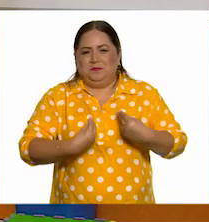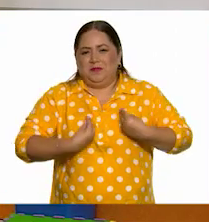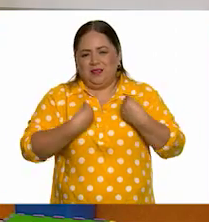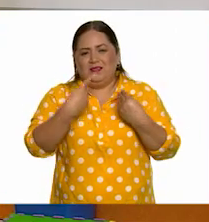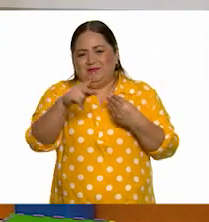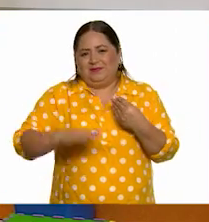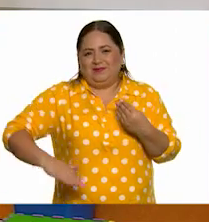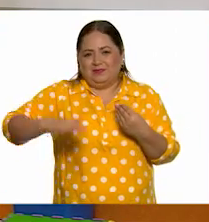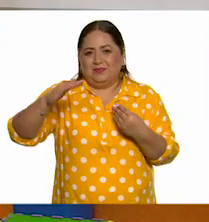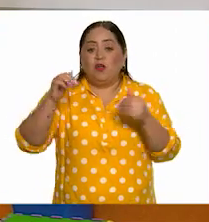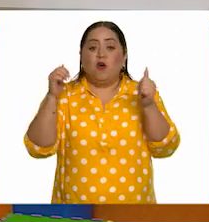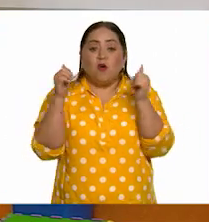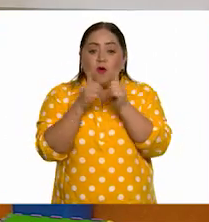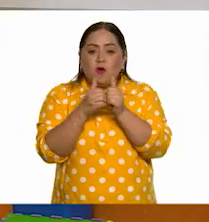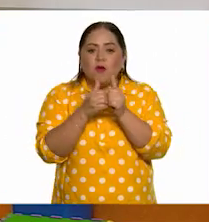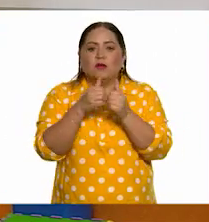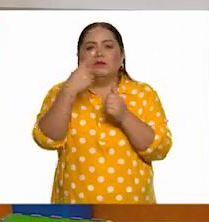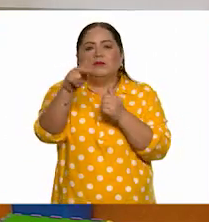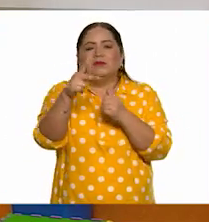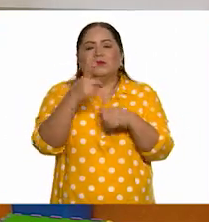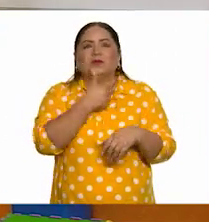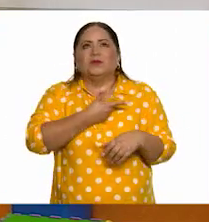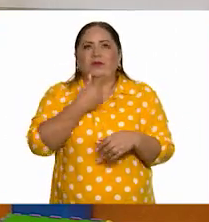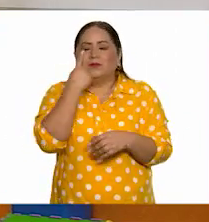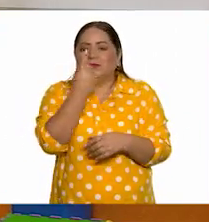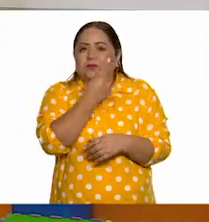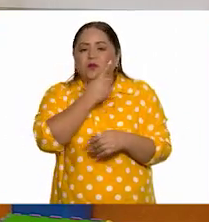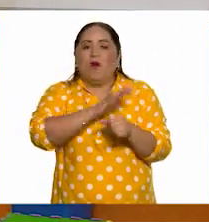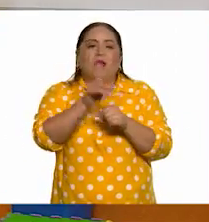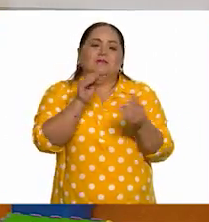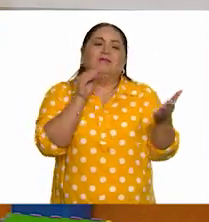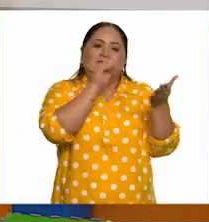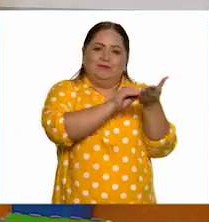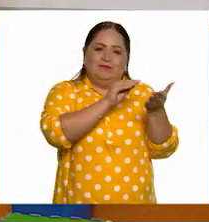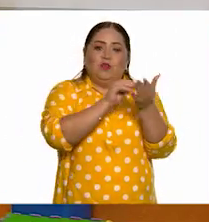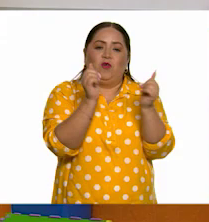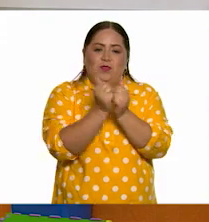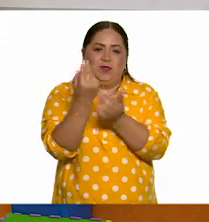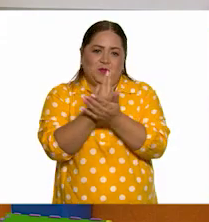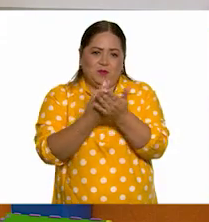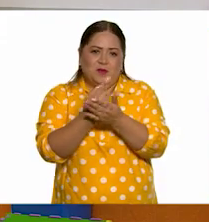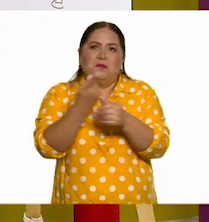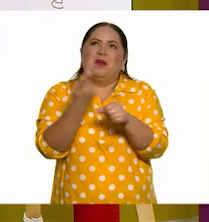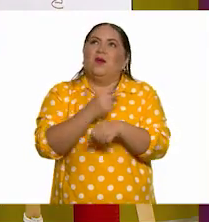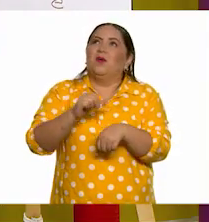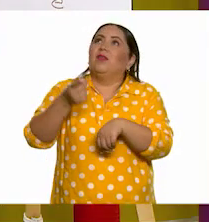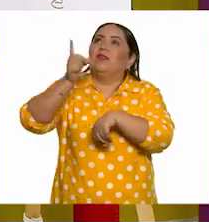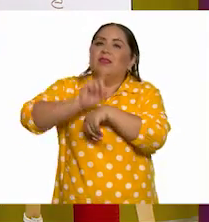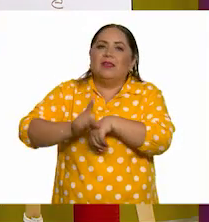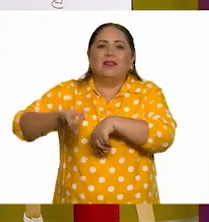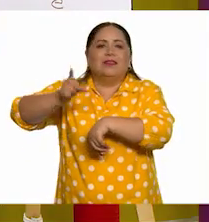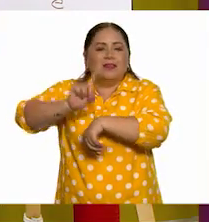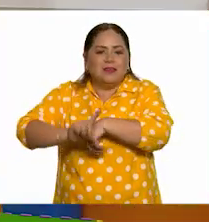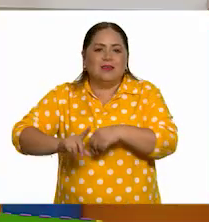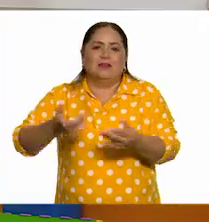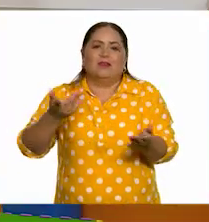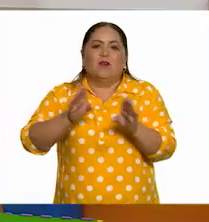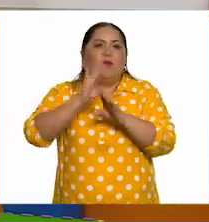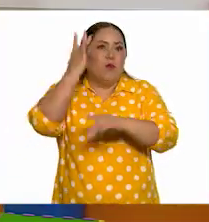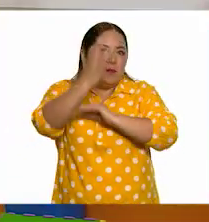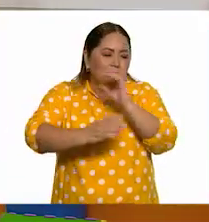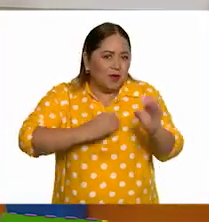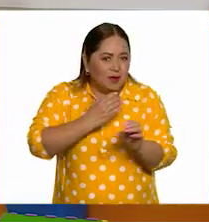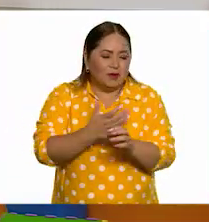de vida con las anécdotas que ustedes anoten. Así es. que les ha pasado en el día a día. A lo mejor en el